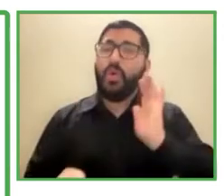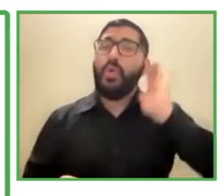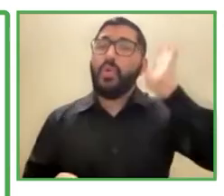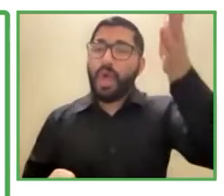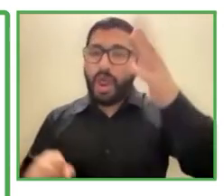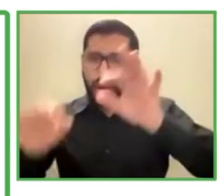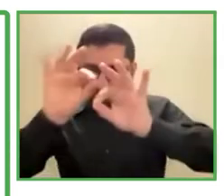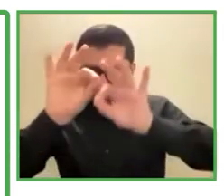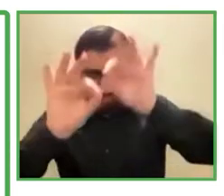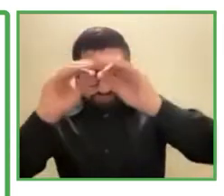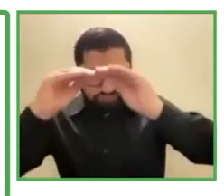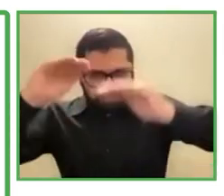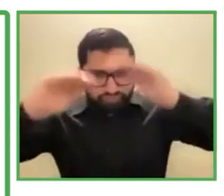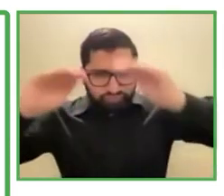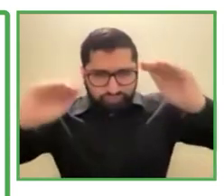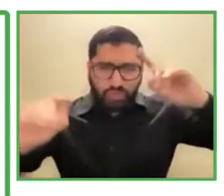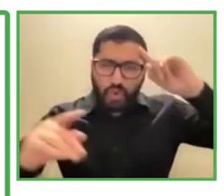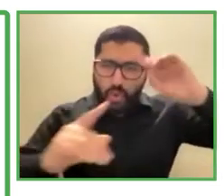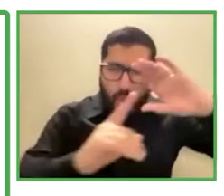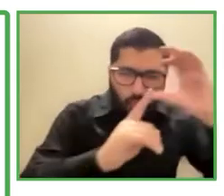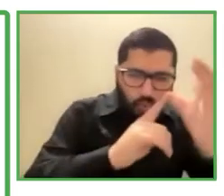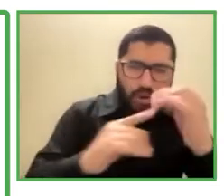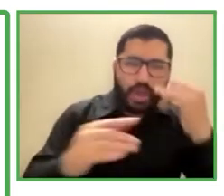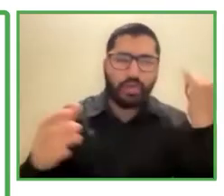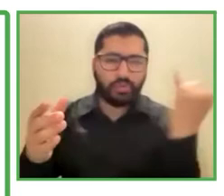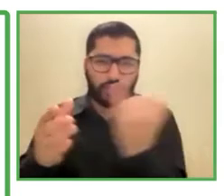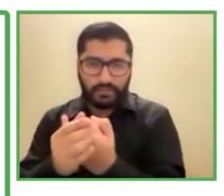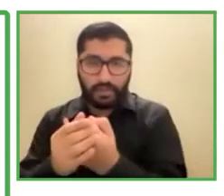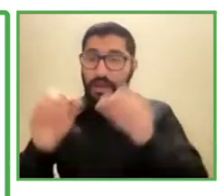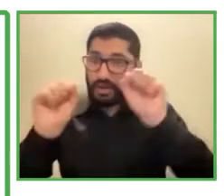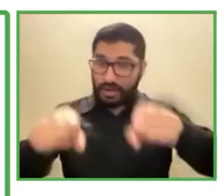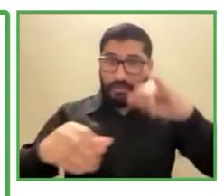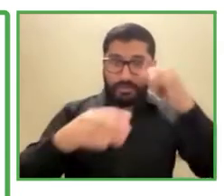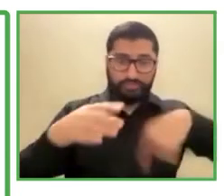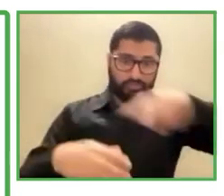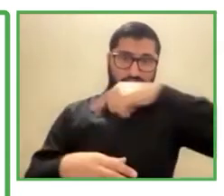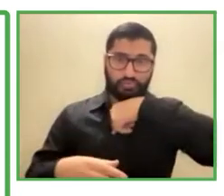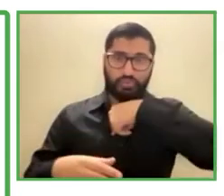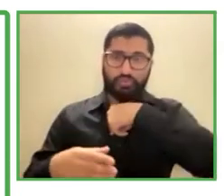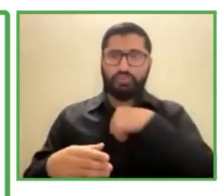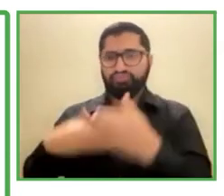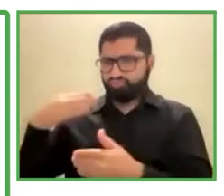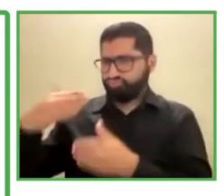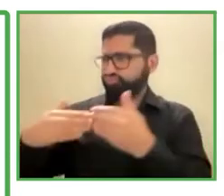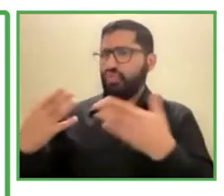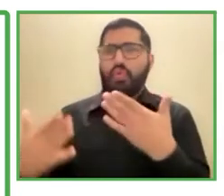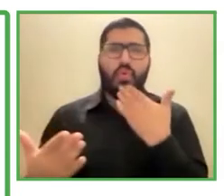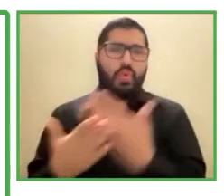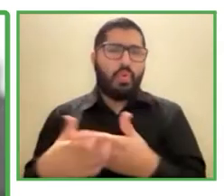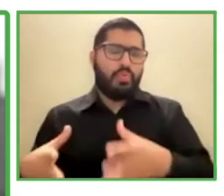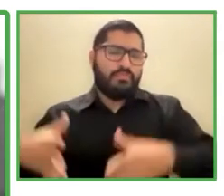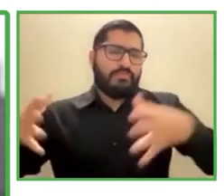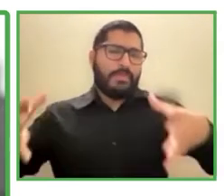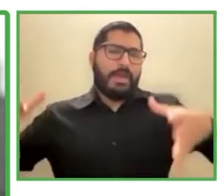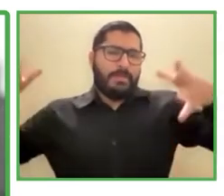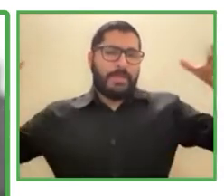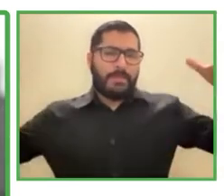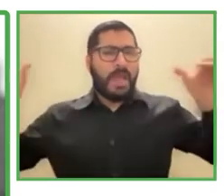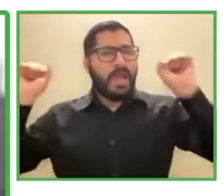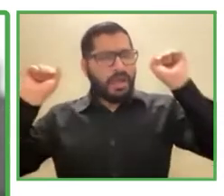cultura para nosotros es una gran tarea, y estamos desarrollando instrumentos, ¿no es cierto?, que nos permitan medir cómo avanzamos en el trabajo que nos hemos propuesto.